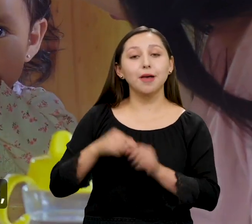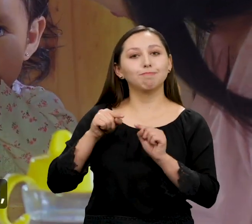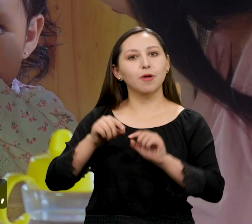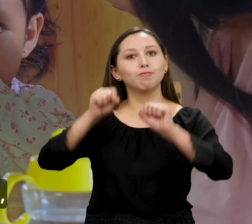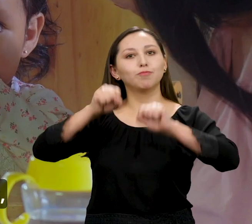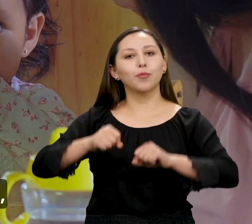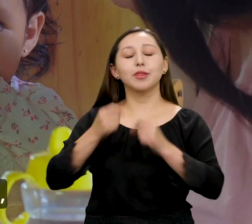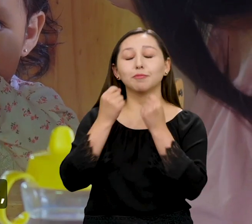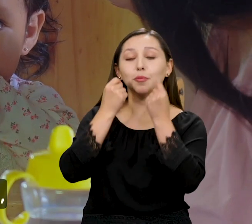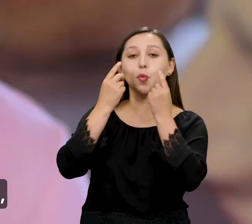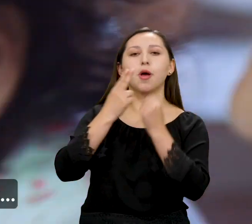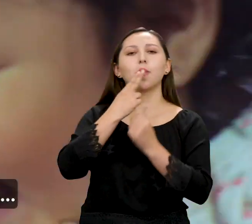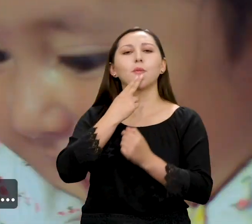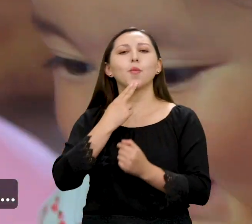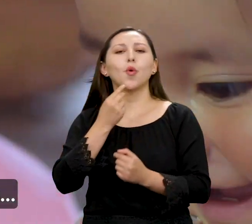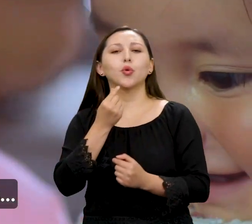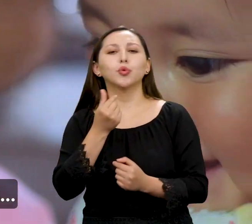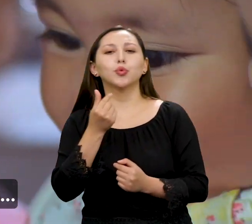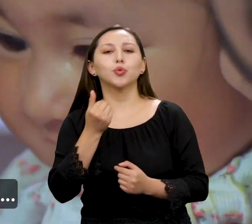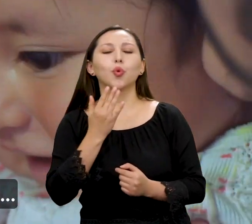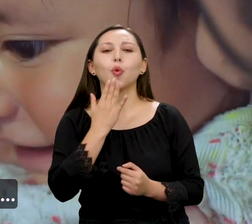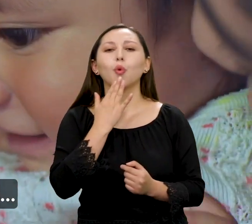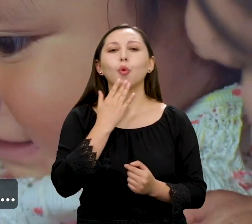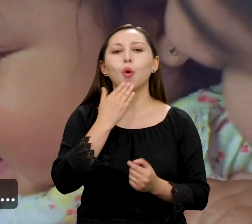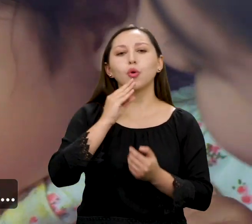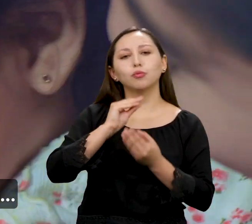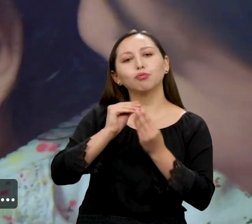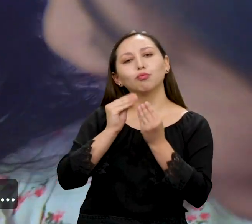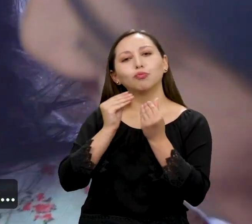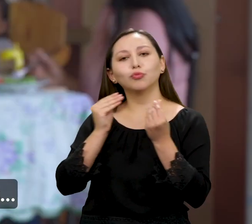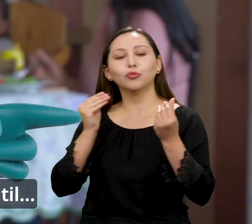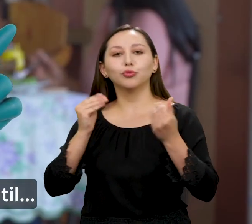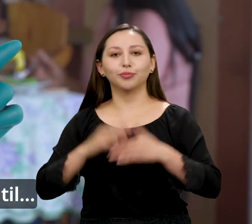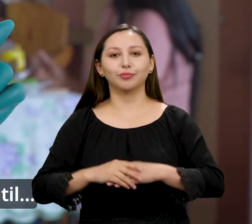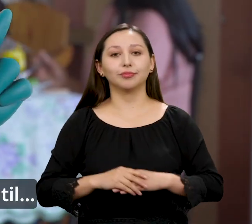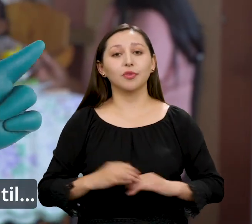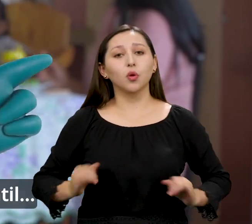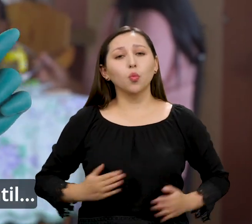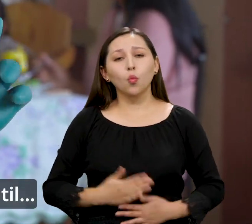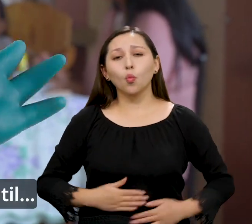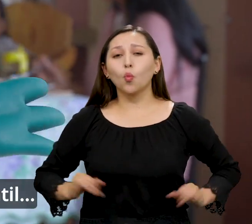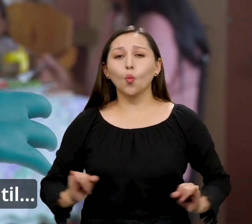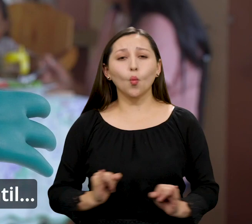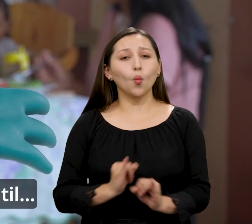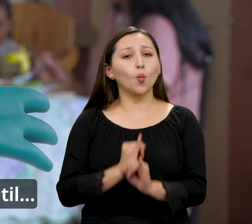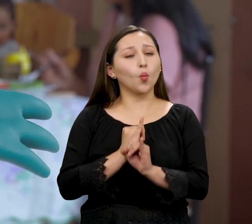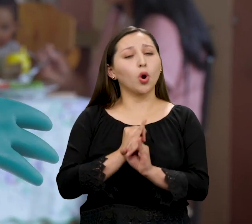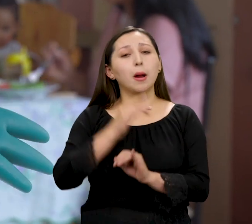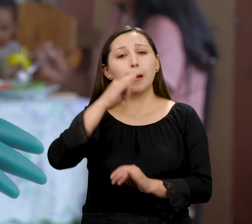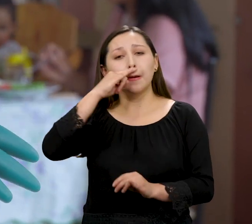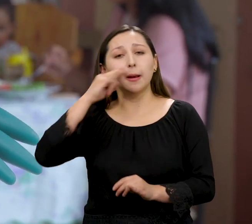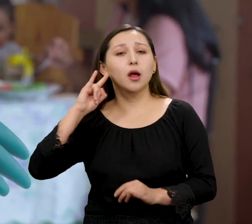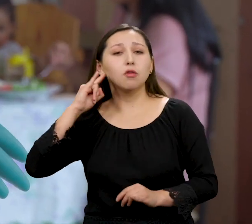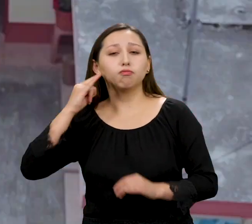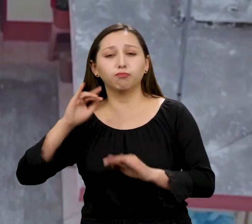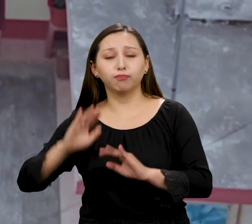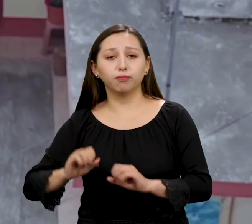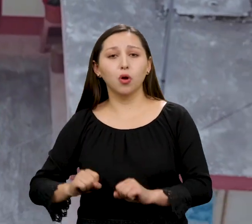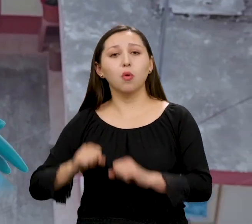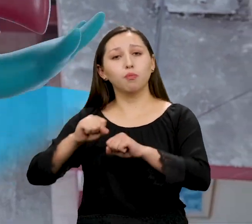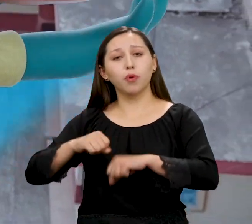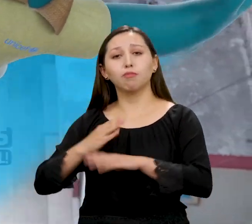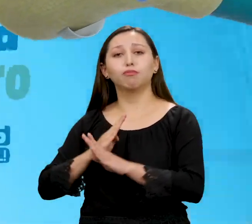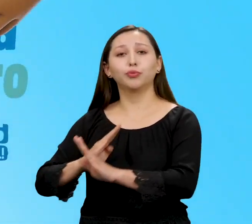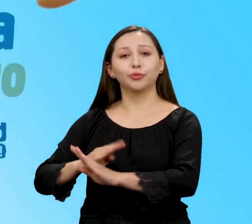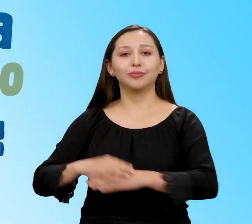descubrir nuevos olores, sabores, colores y texturas. La desnutrición crónica infantil, entre todos, la